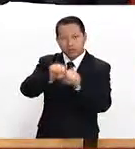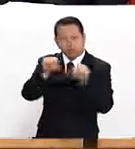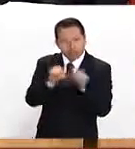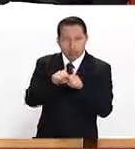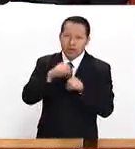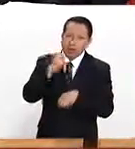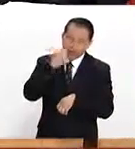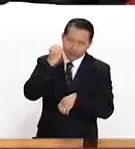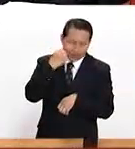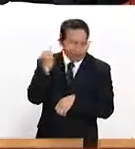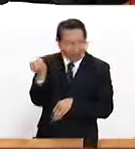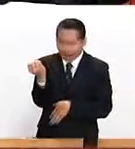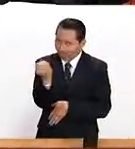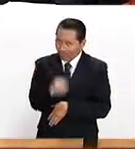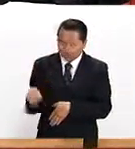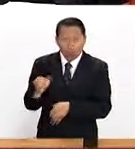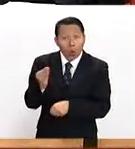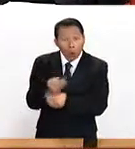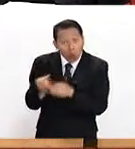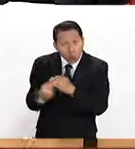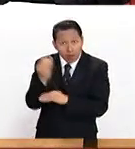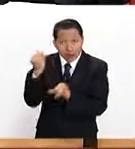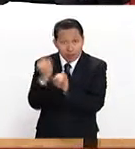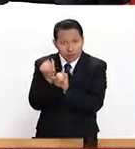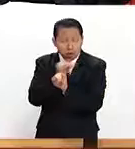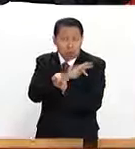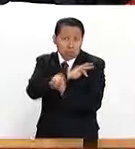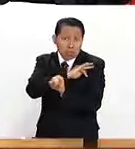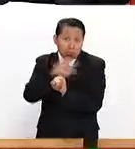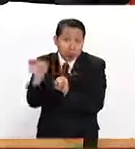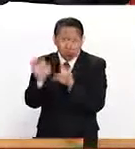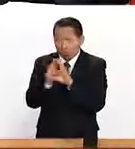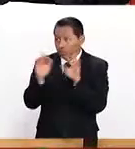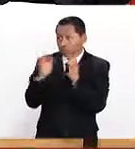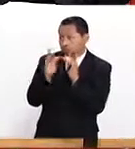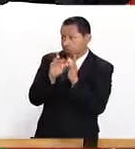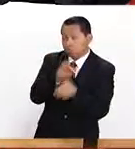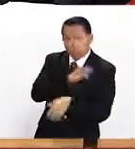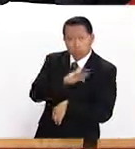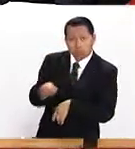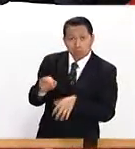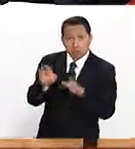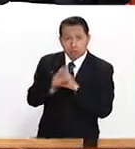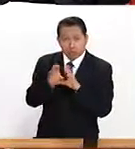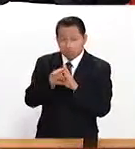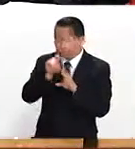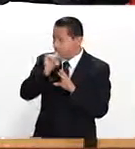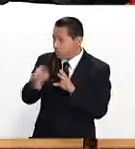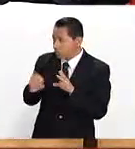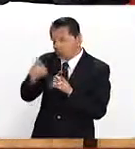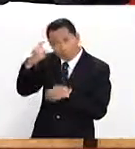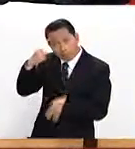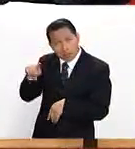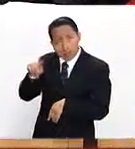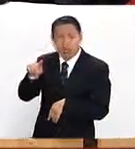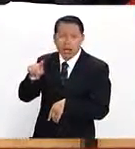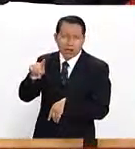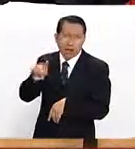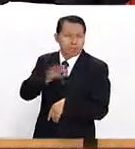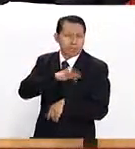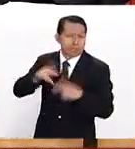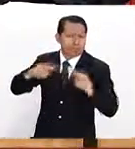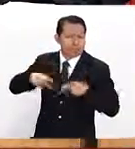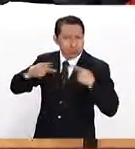permiten este tipo de posibilidades para no poner trabas a la actualización